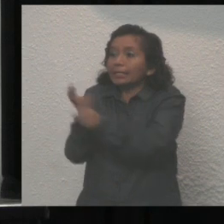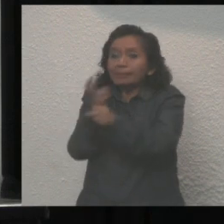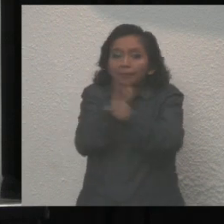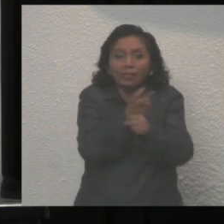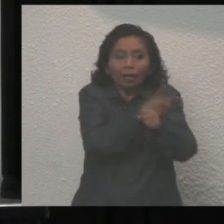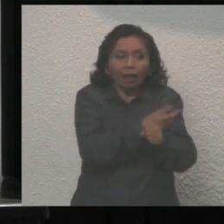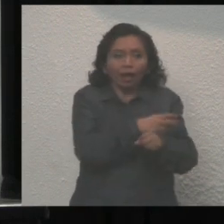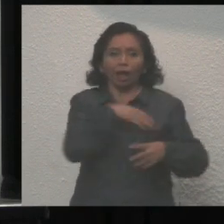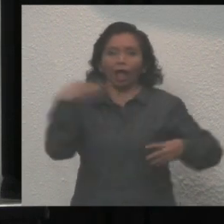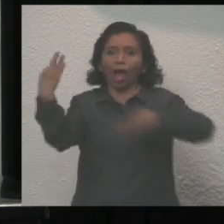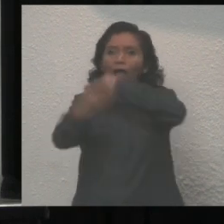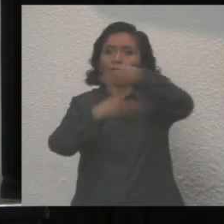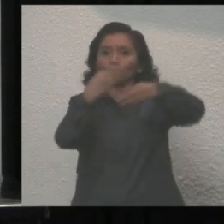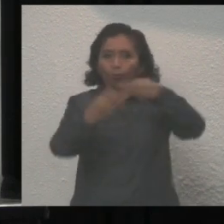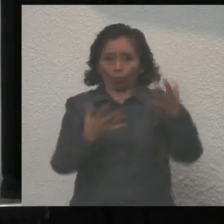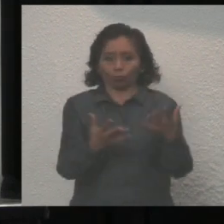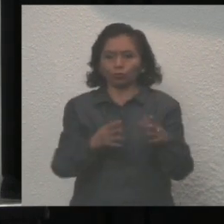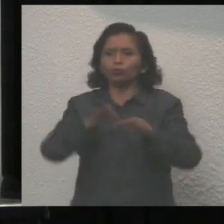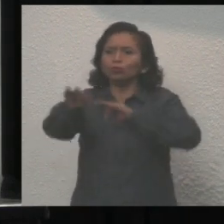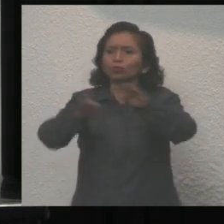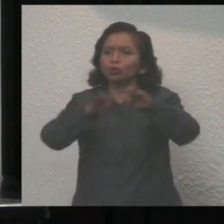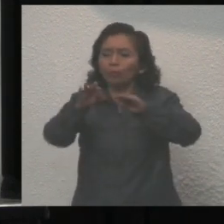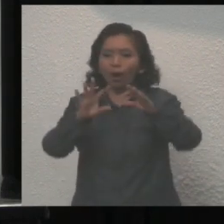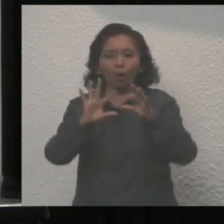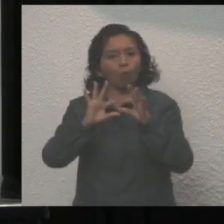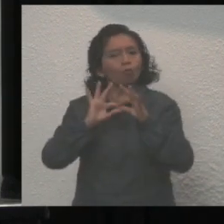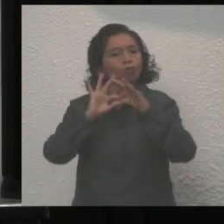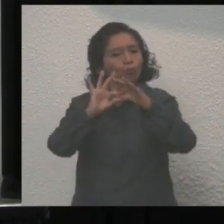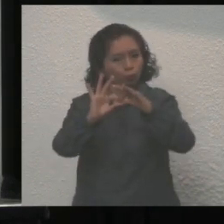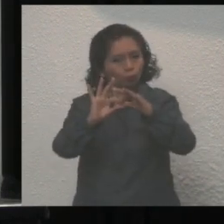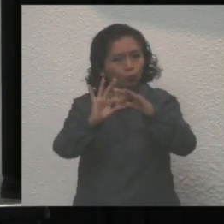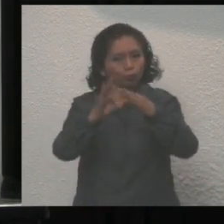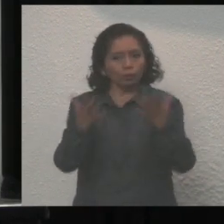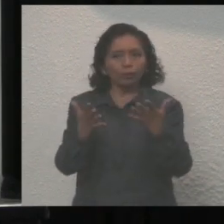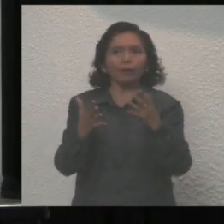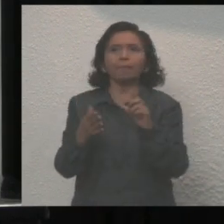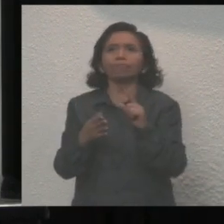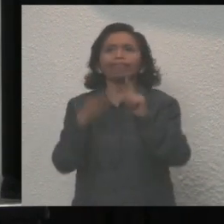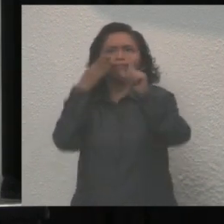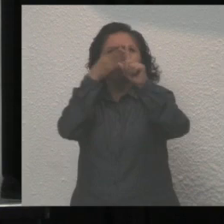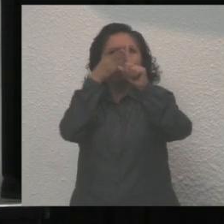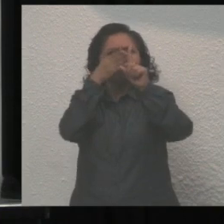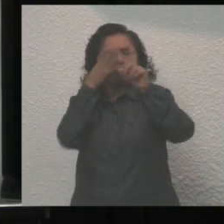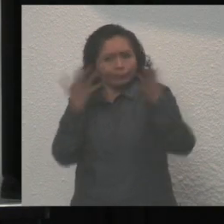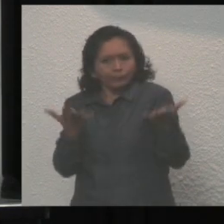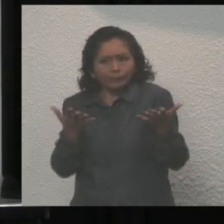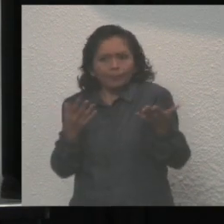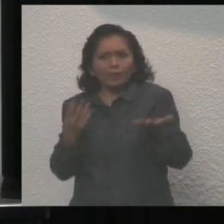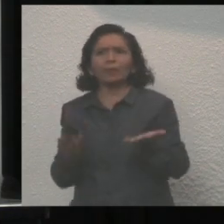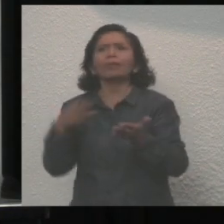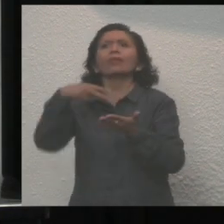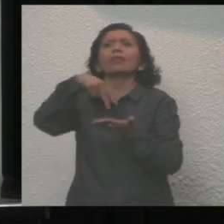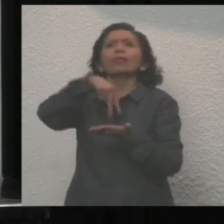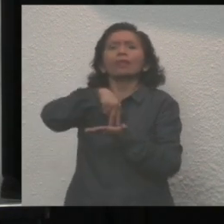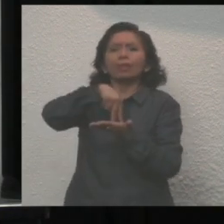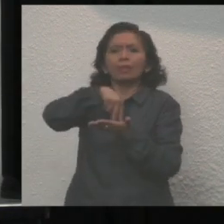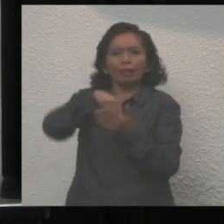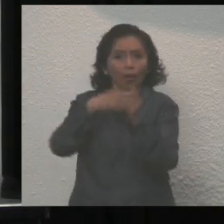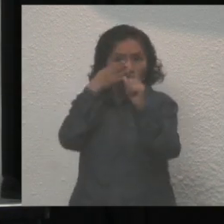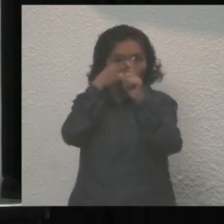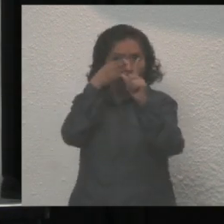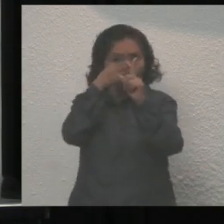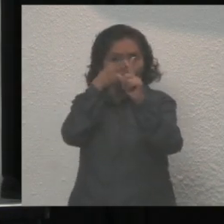suma de esfuerzos, de un trabajo en conjunto, de elevar la altura de miras para afrontar los retos de nuestro Estado.